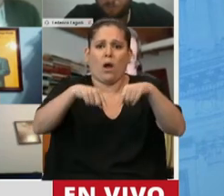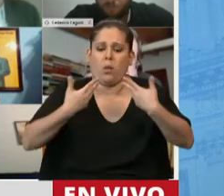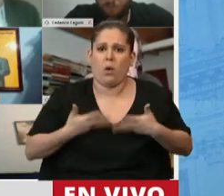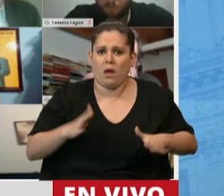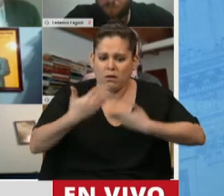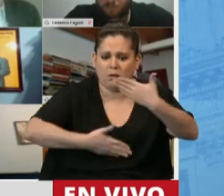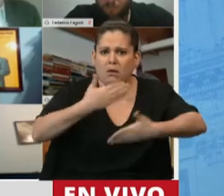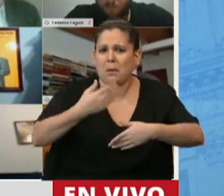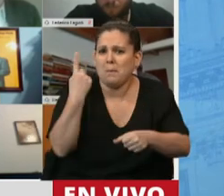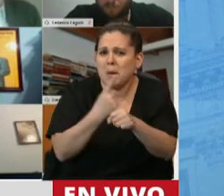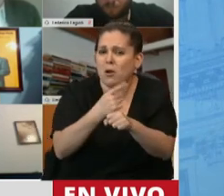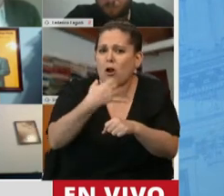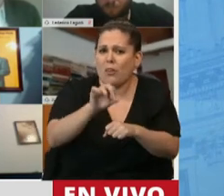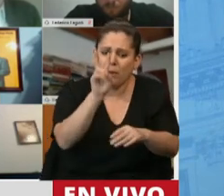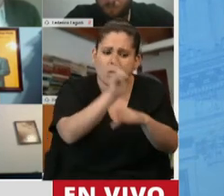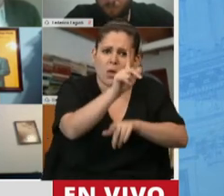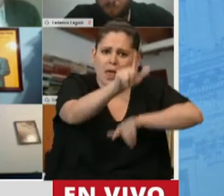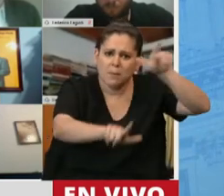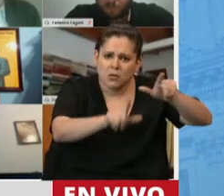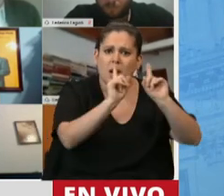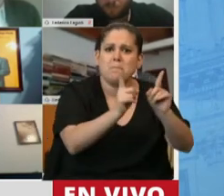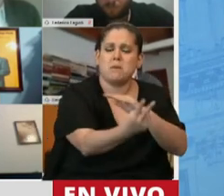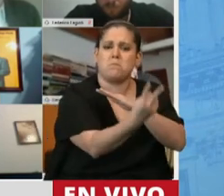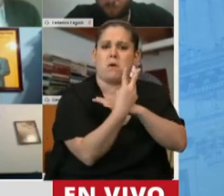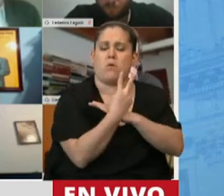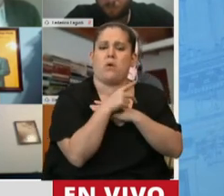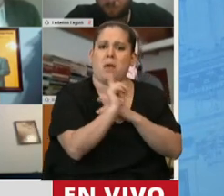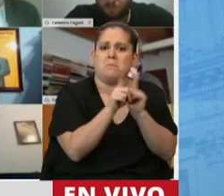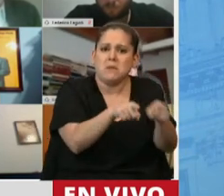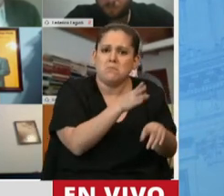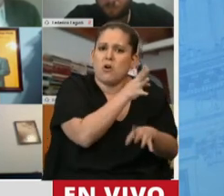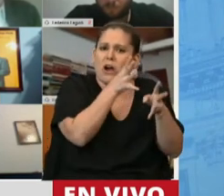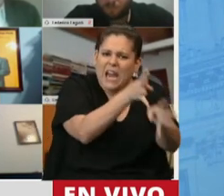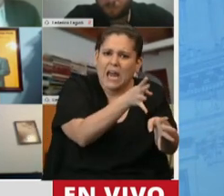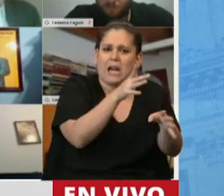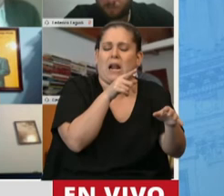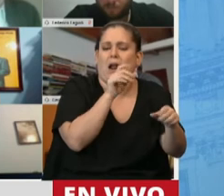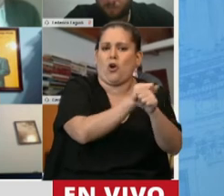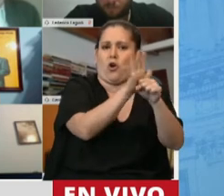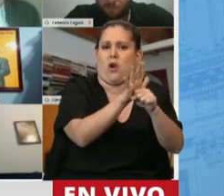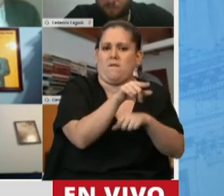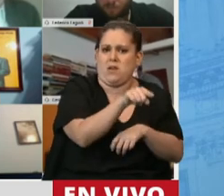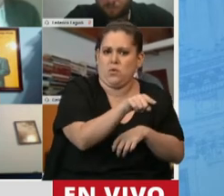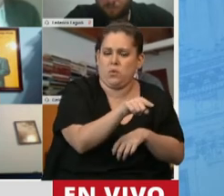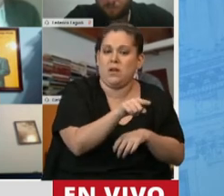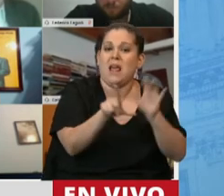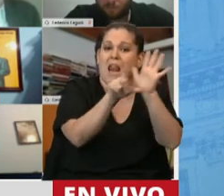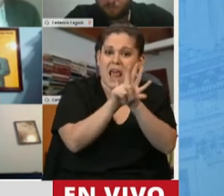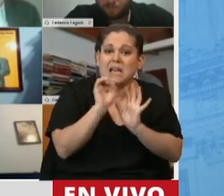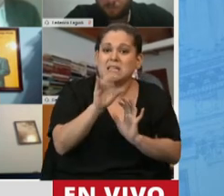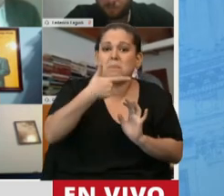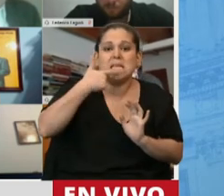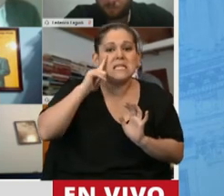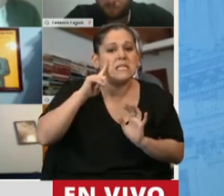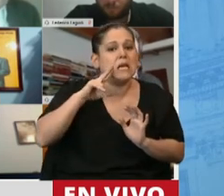primero a quienes nos van a cuidar, a quienes están al frente del combate del coronavirus. Esa ley que lleva el nombre de Silvio,